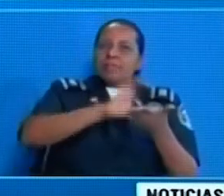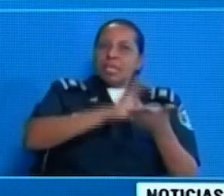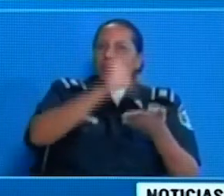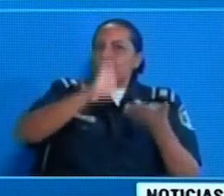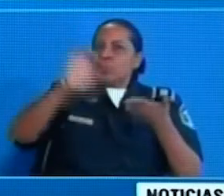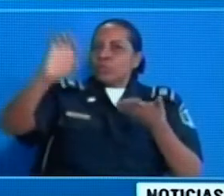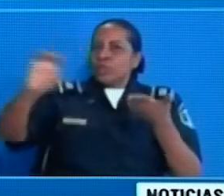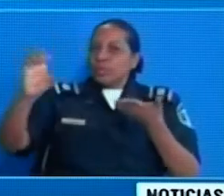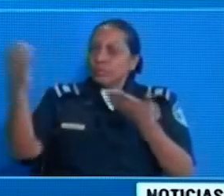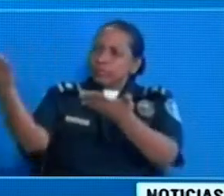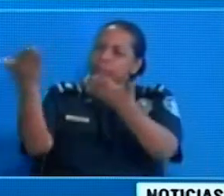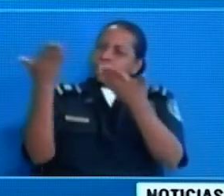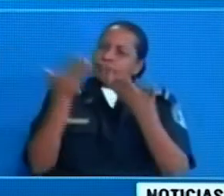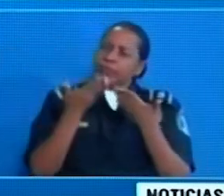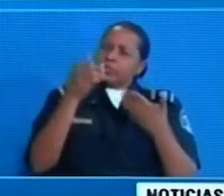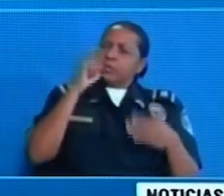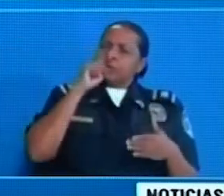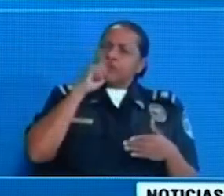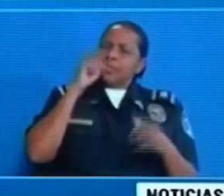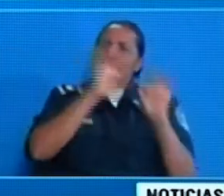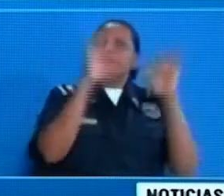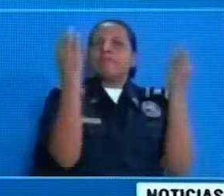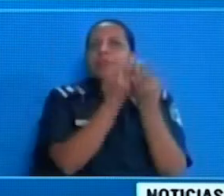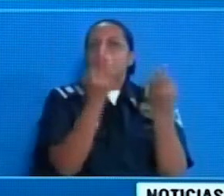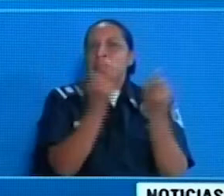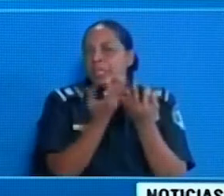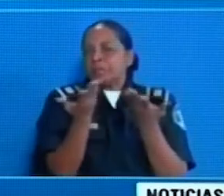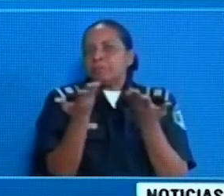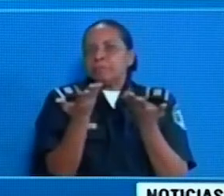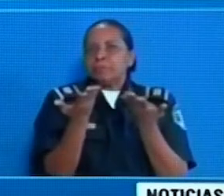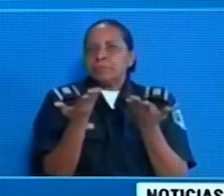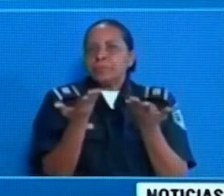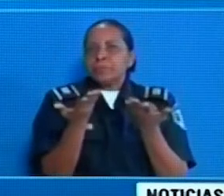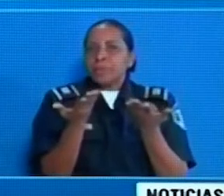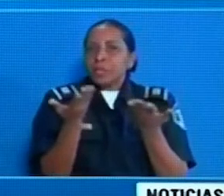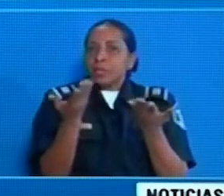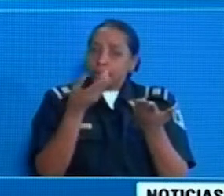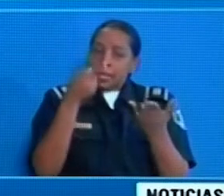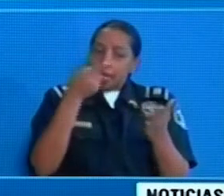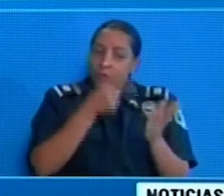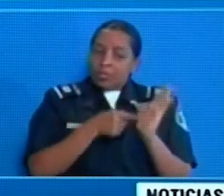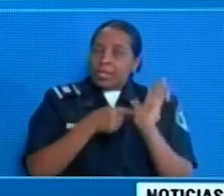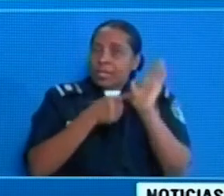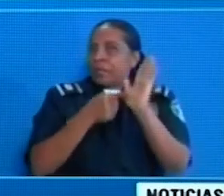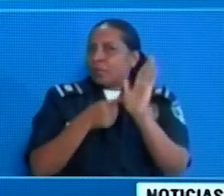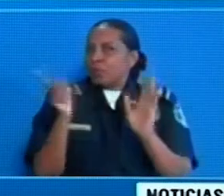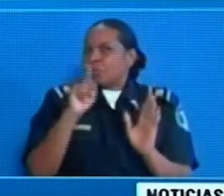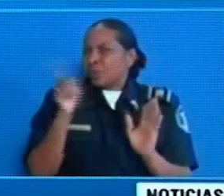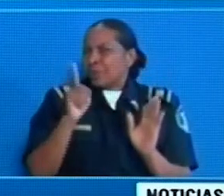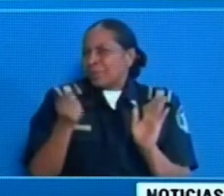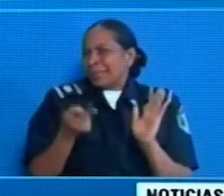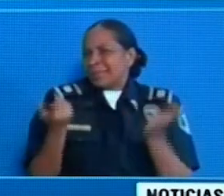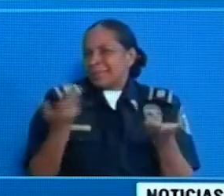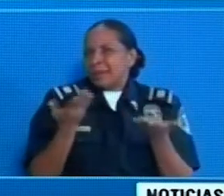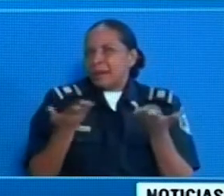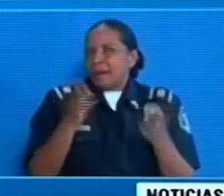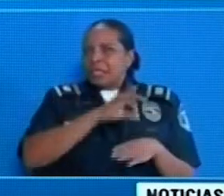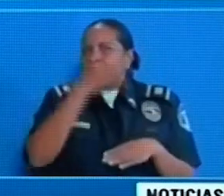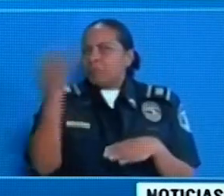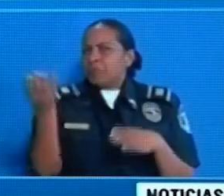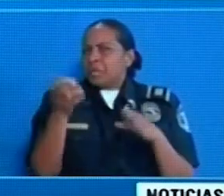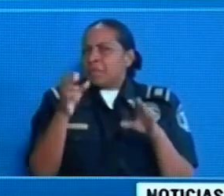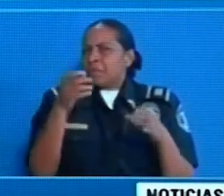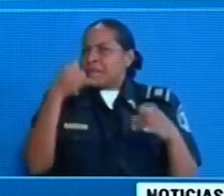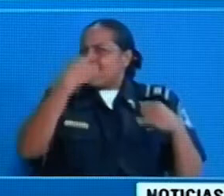solicitudes de padres de familia y acudientes. Esta medida no representa de ninguna manera la pérdida